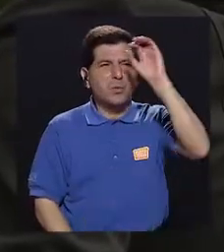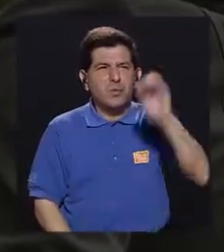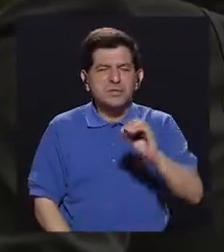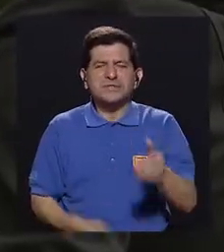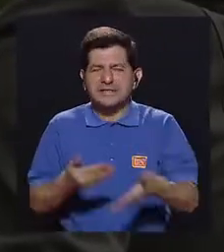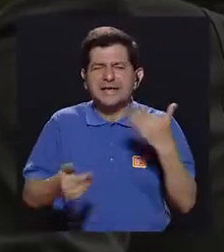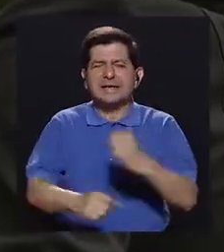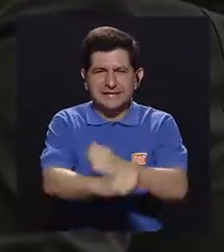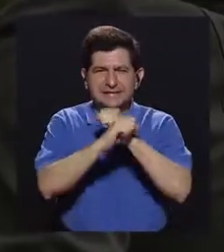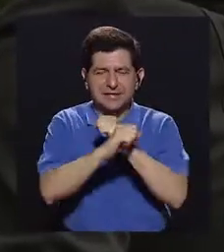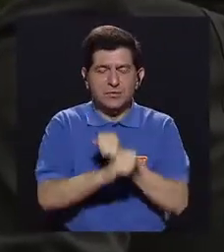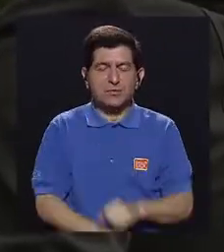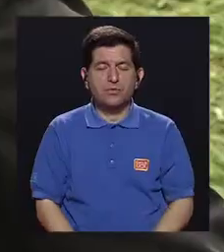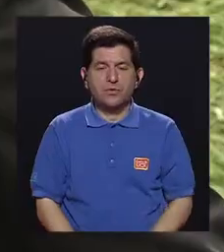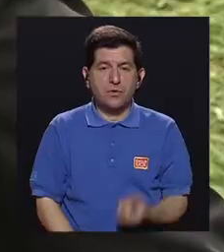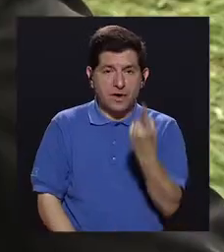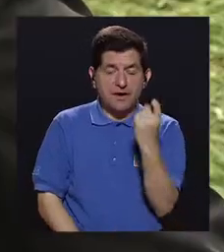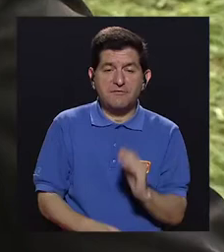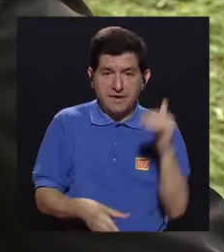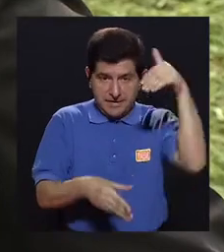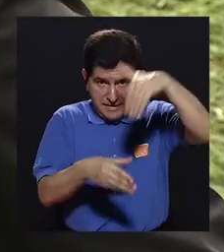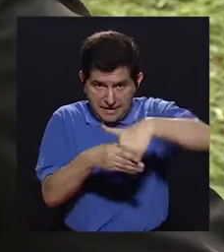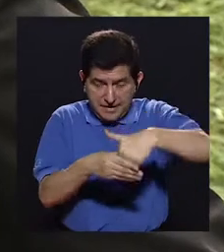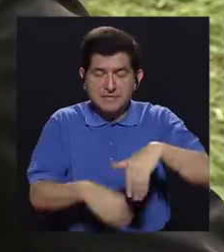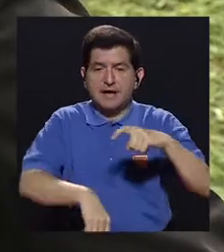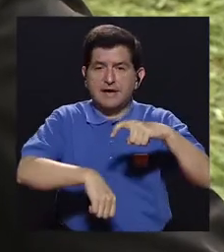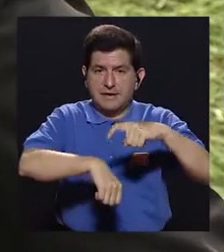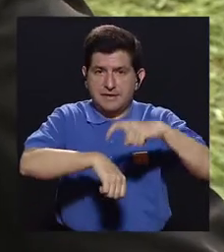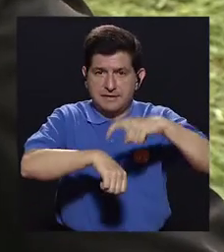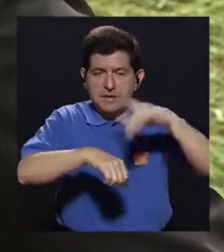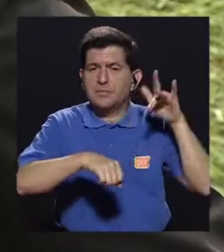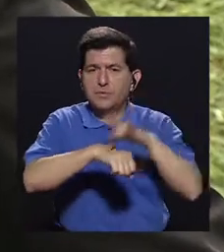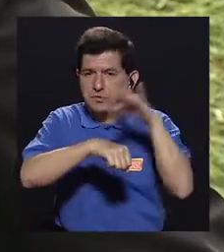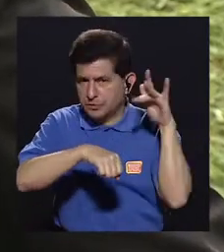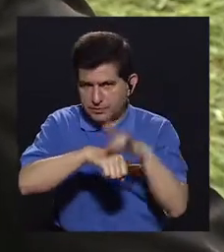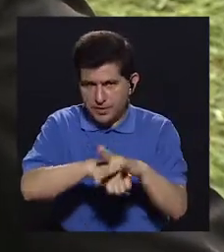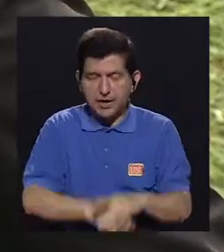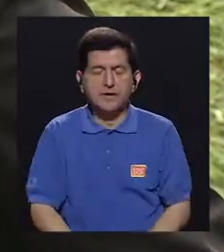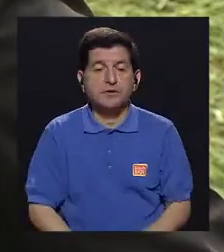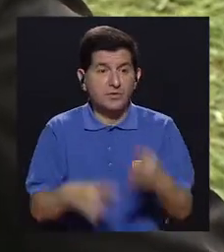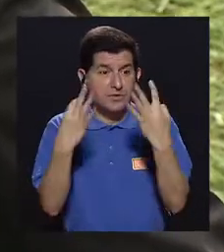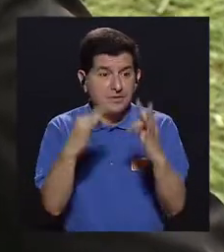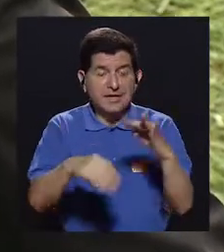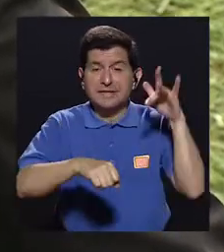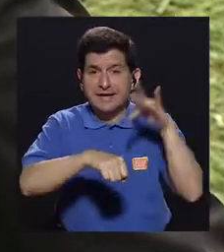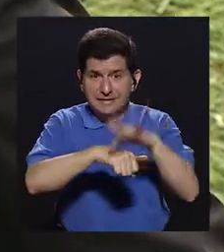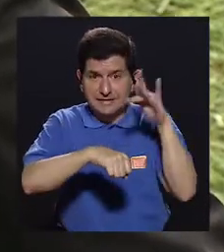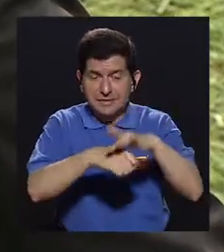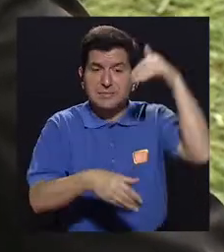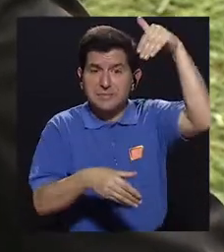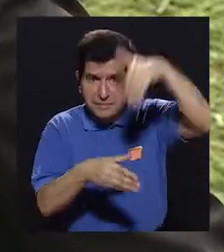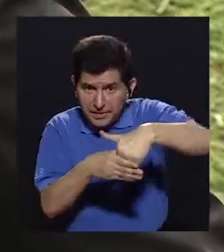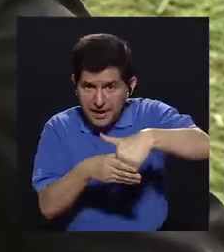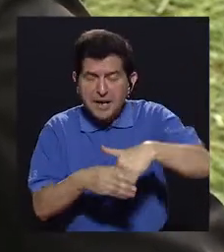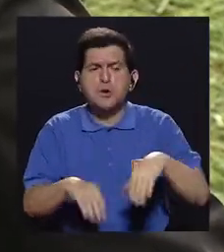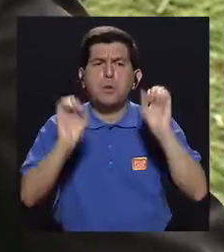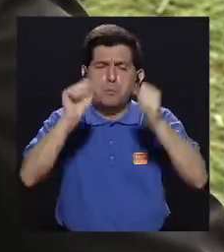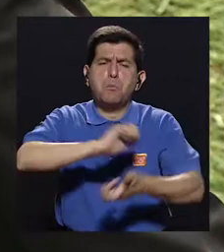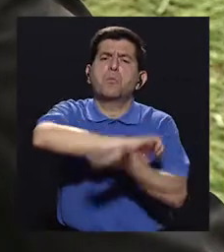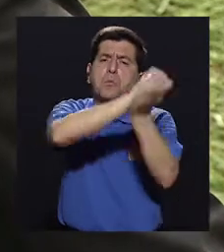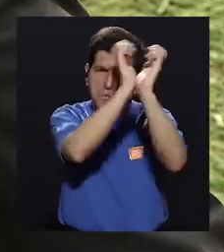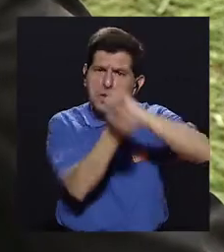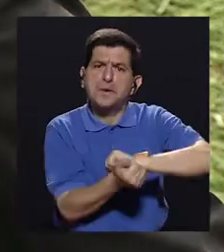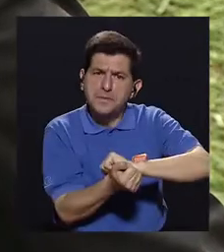no hay una intervención oportuna en una edad previa. O sea, lo más temprano posible que se pueda hacer la intervención se